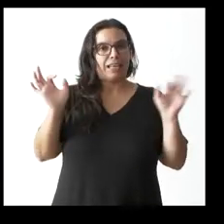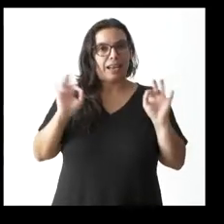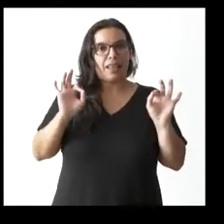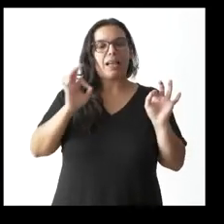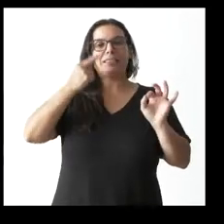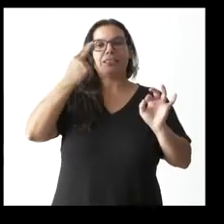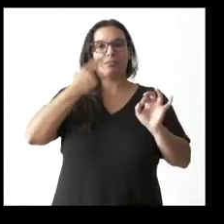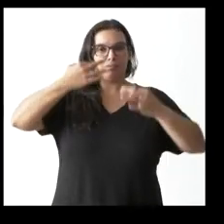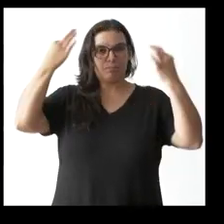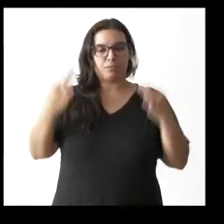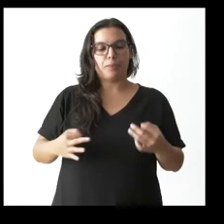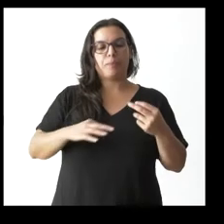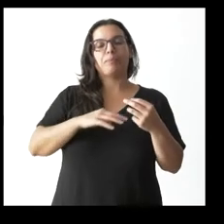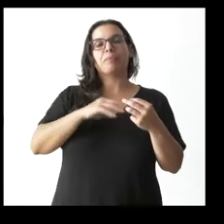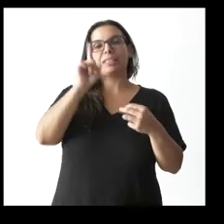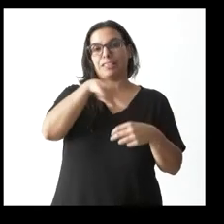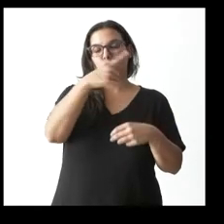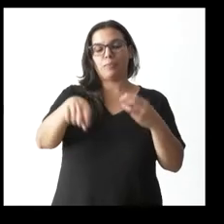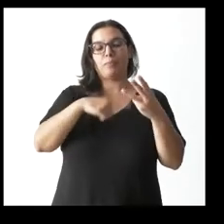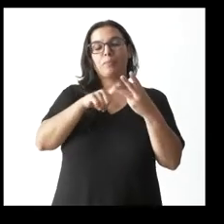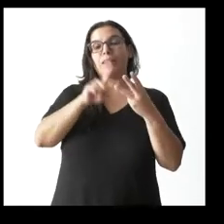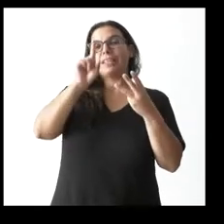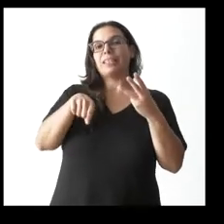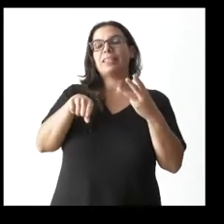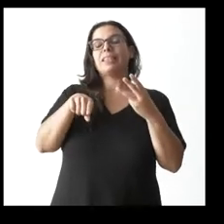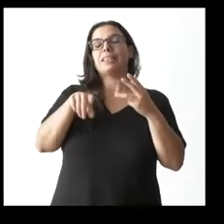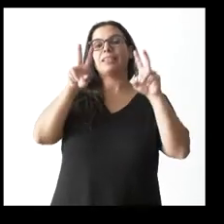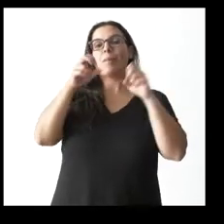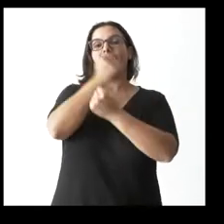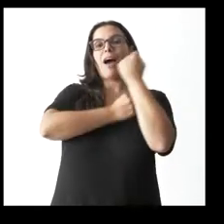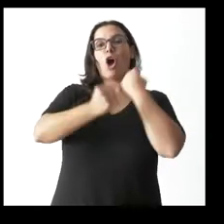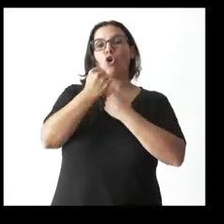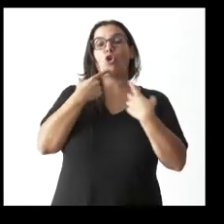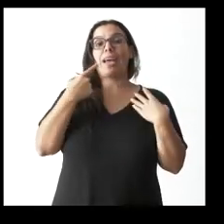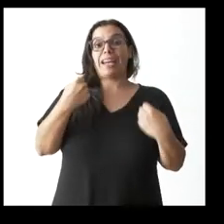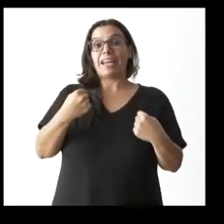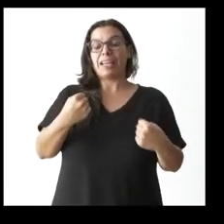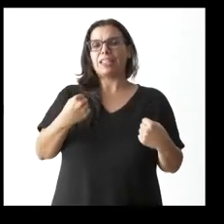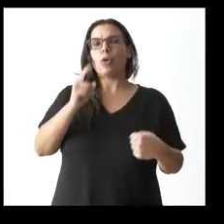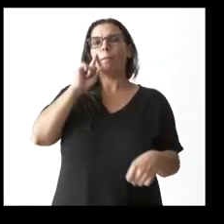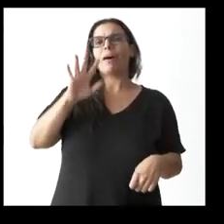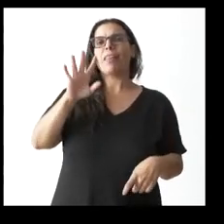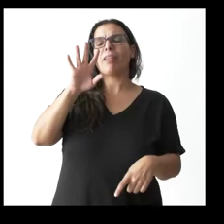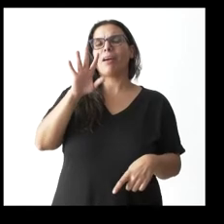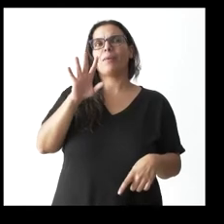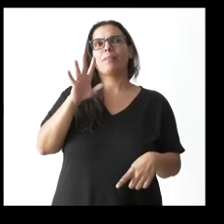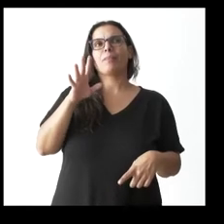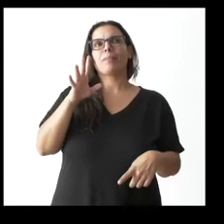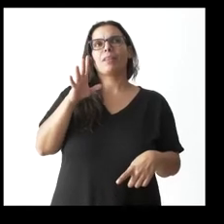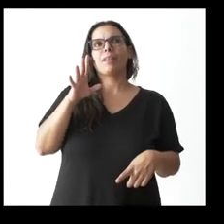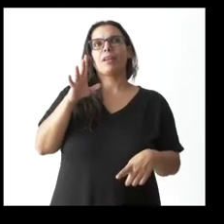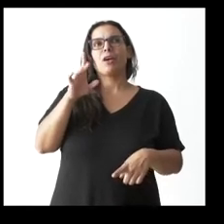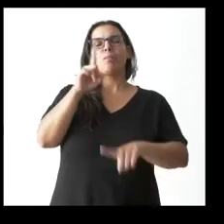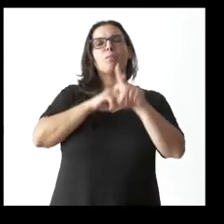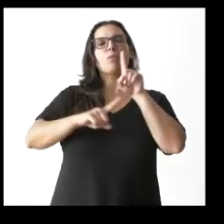Sobre el ahorro energético me ha parecido entender que la diferencia o el problema de fondo era solo en la forma en la que se había